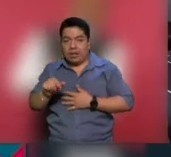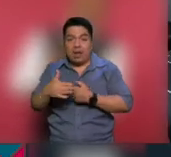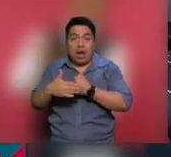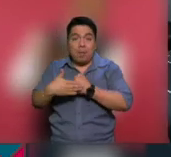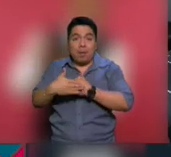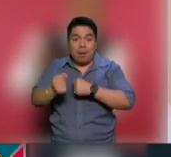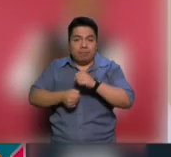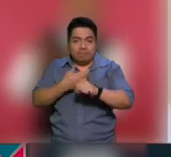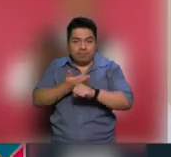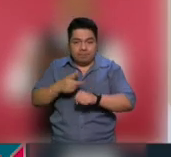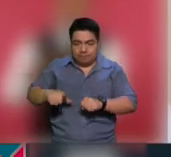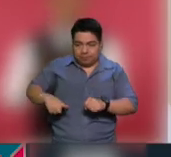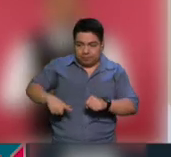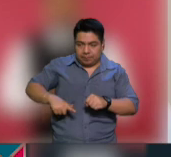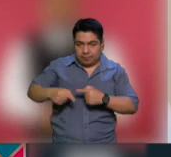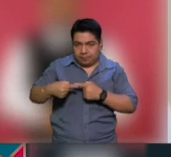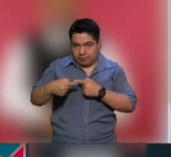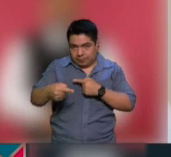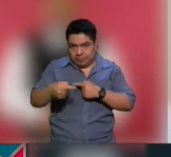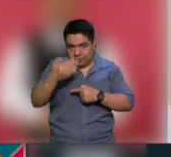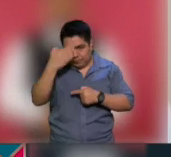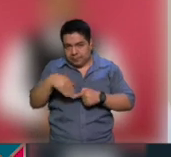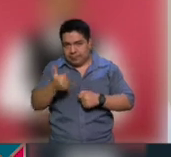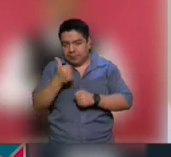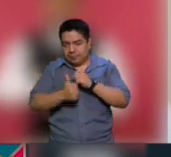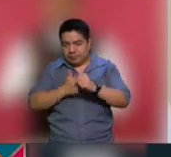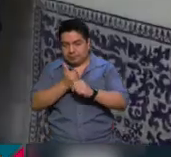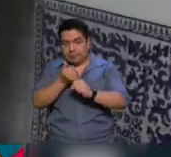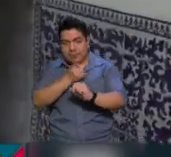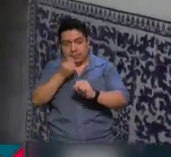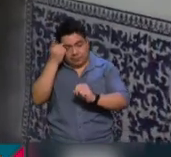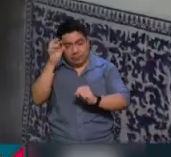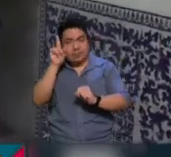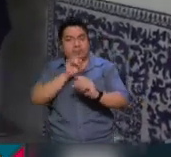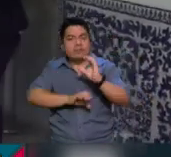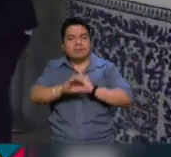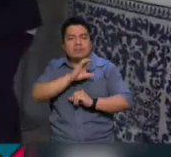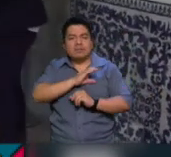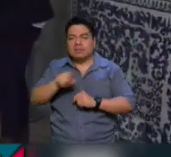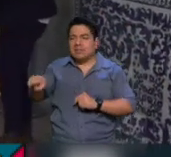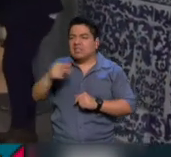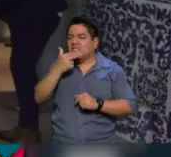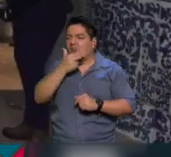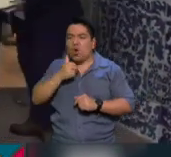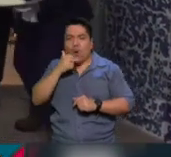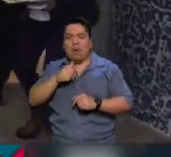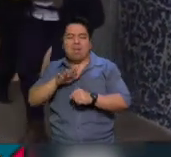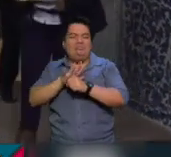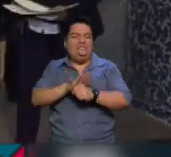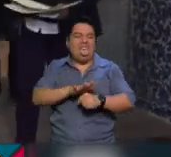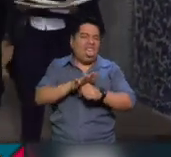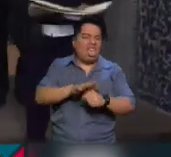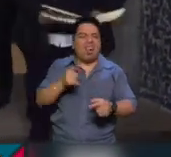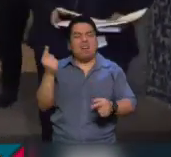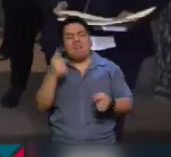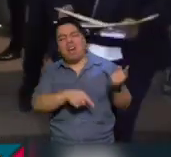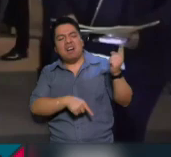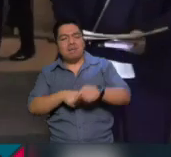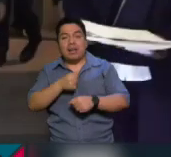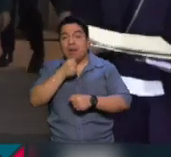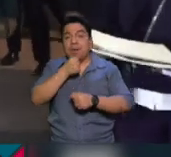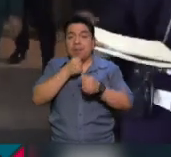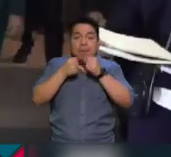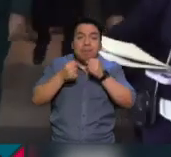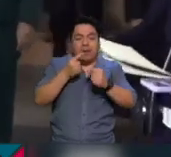secretaria de Gobernación en el sexenio de la doctora Claudia Sheinbaum y rechazó los comentarios machistas y misóginos en redes sociales de algunos periodistas y